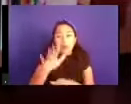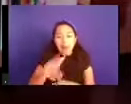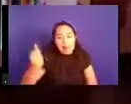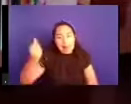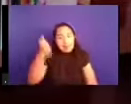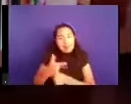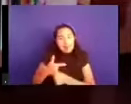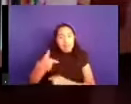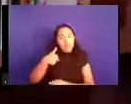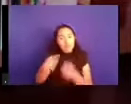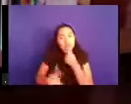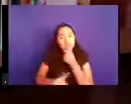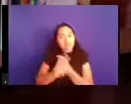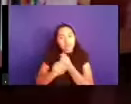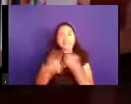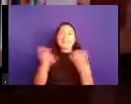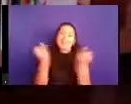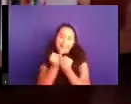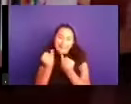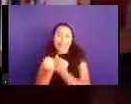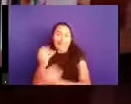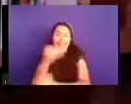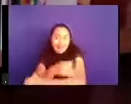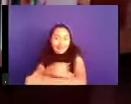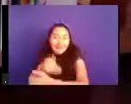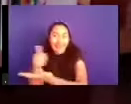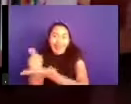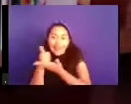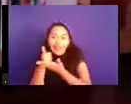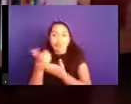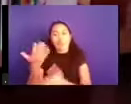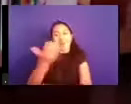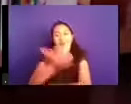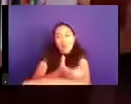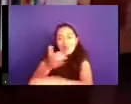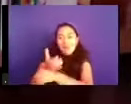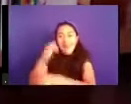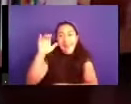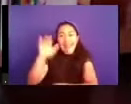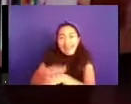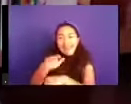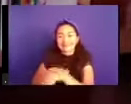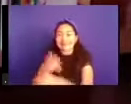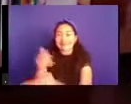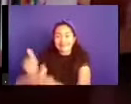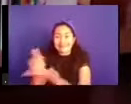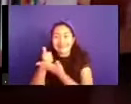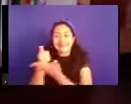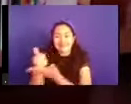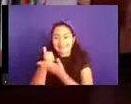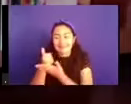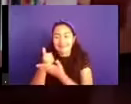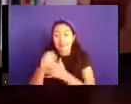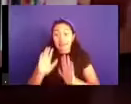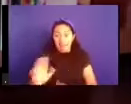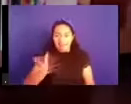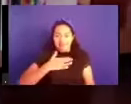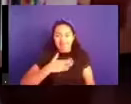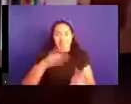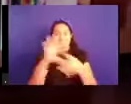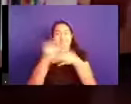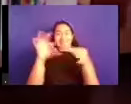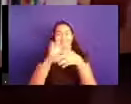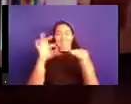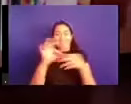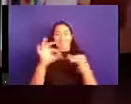compañeros, nuestros, a nuestra familia, a quien está alrededor nuestro. Yo no quiero abusar de mi, de tener el micrófono